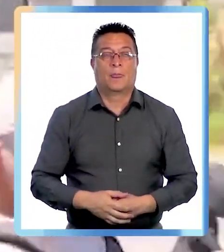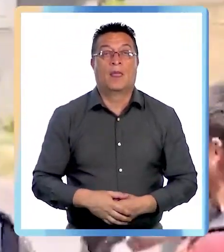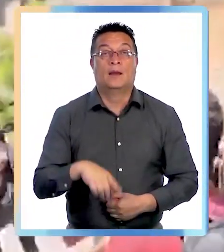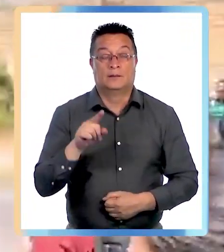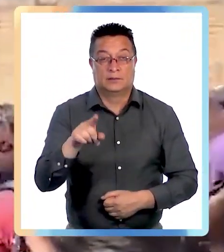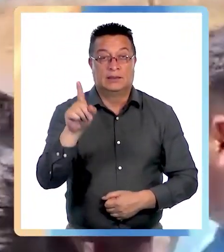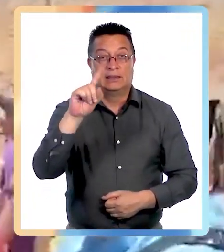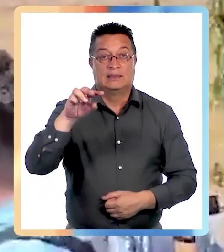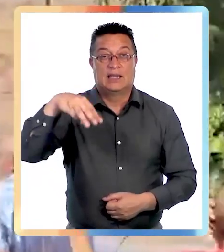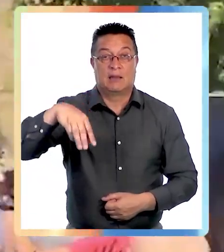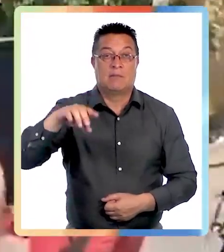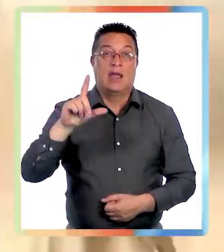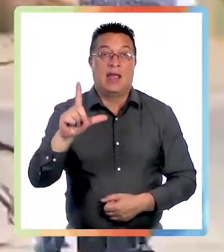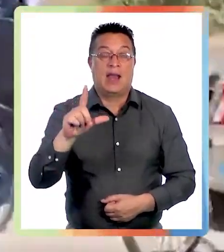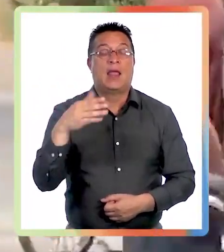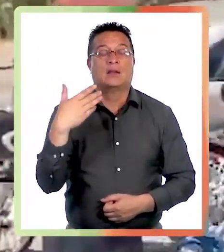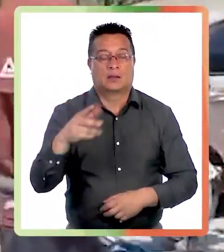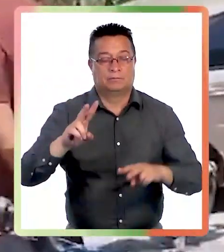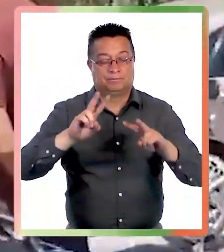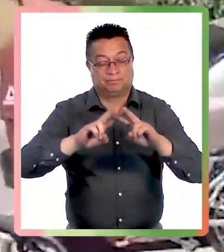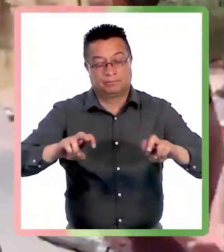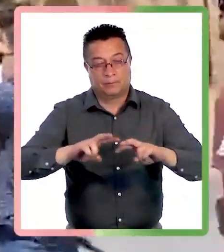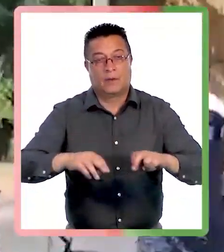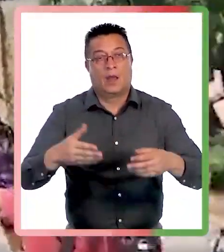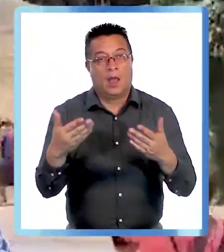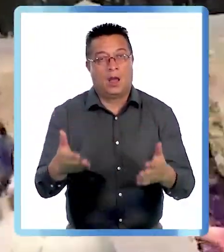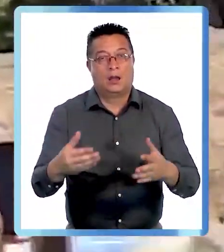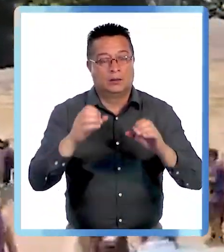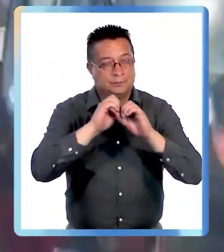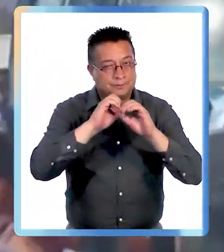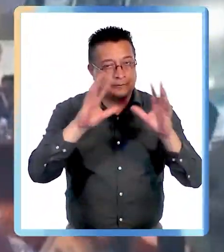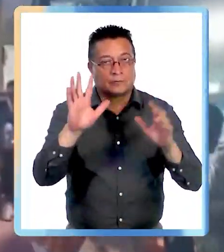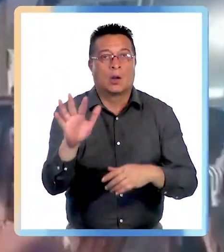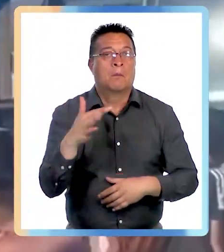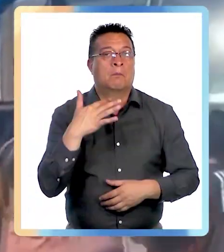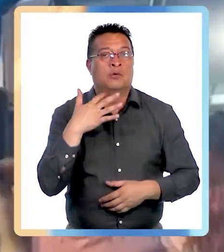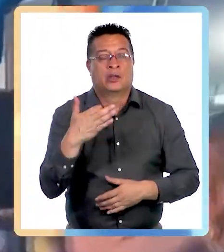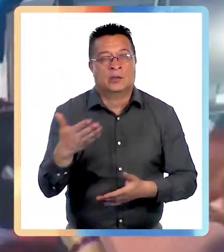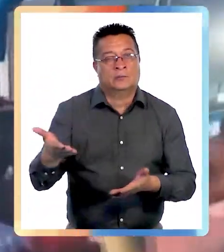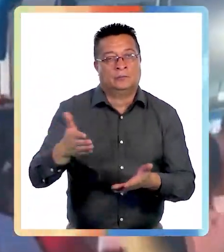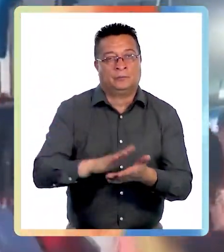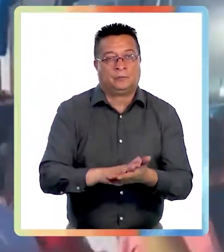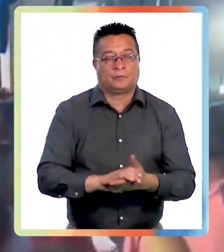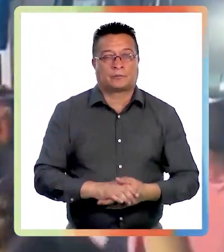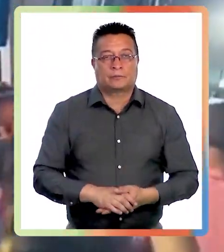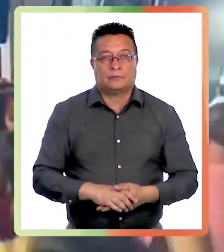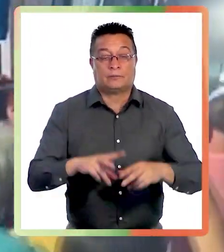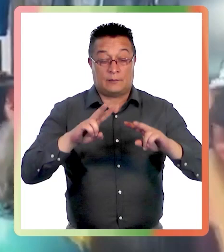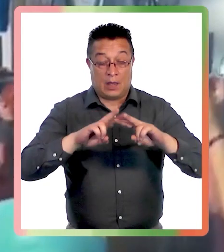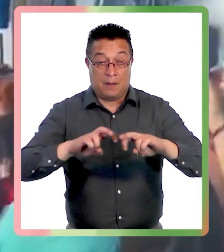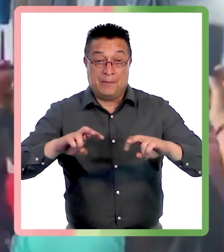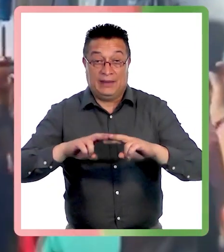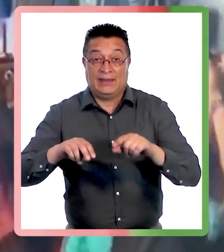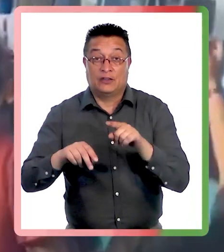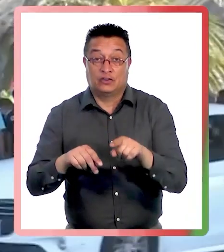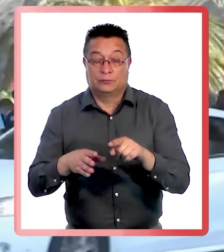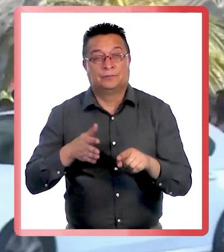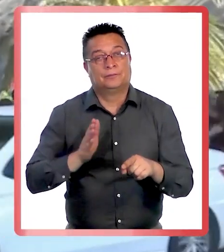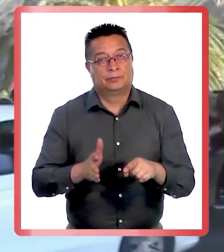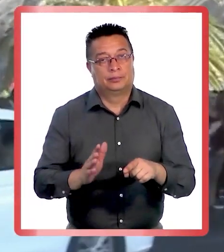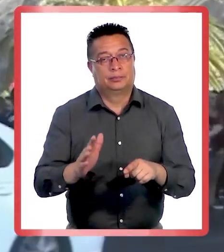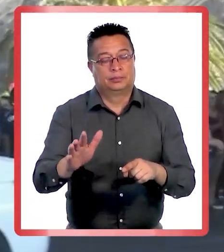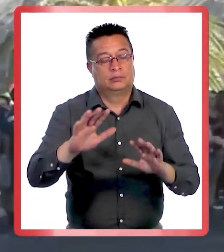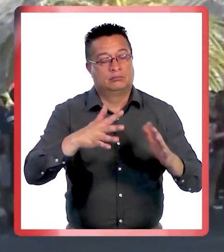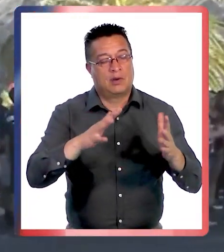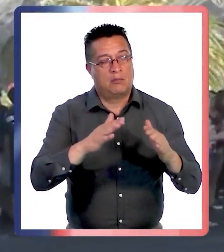Mientras, el Servicio Médico Legal está haciendo los peritajes para esclarecer la causa de muerte. Una investigación que